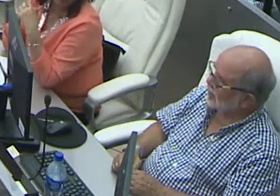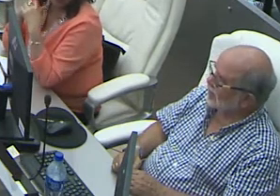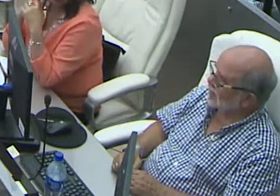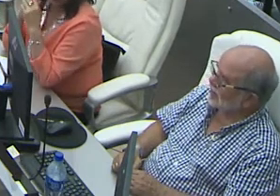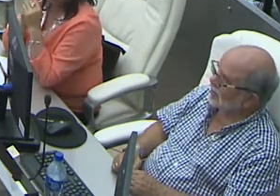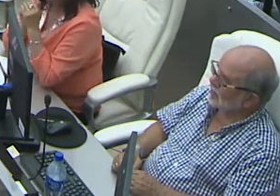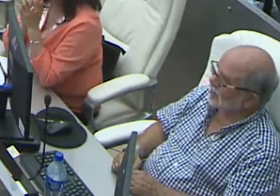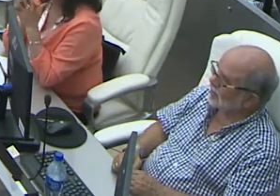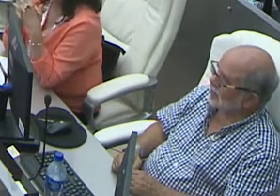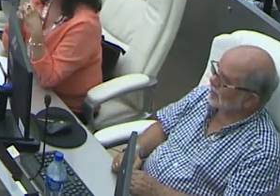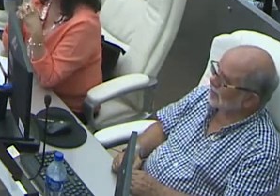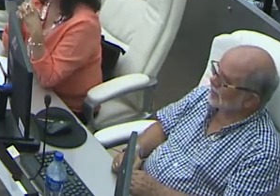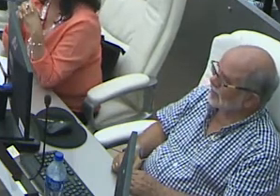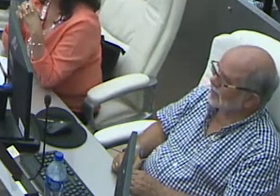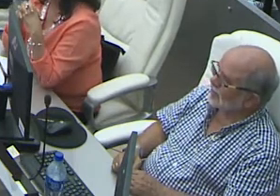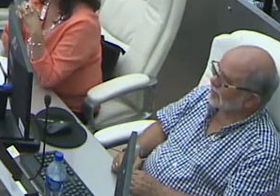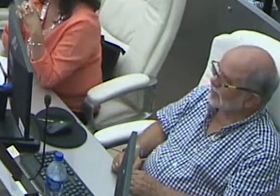Habiendo corum de ley,